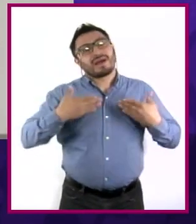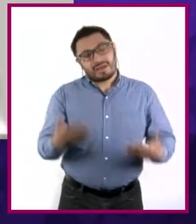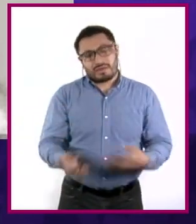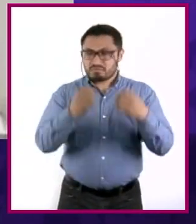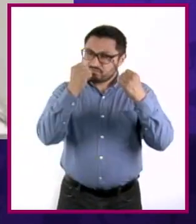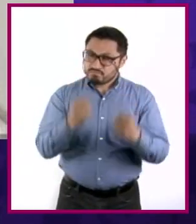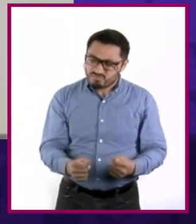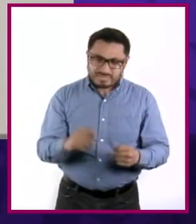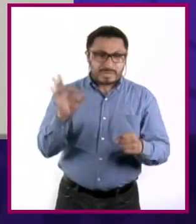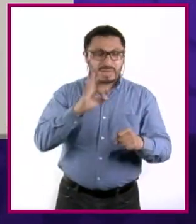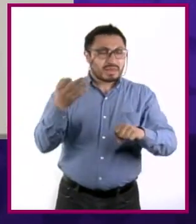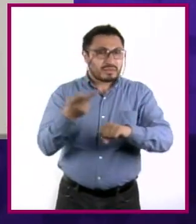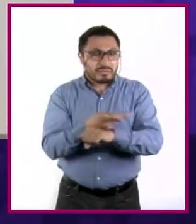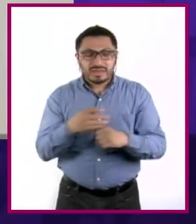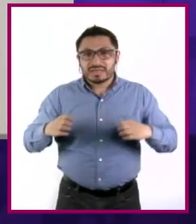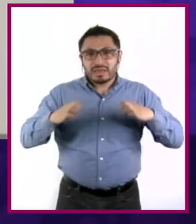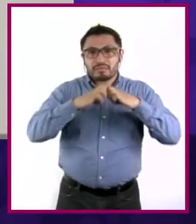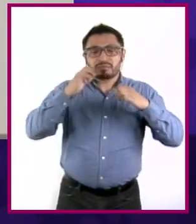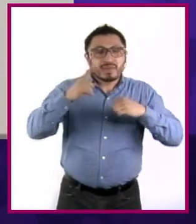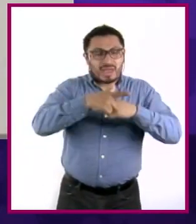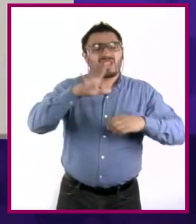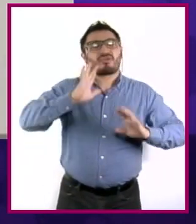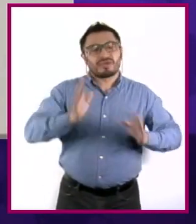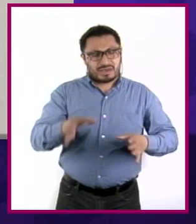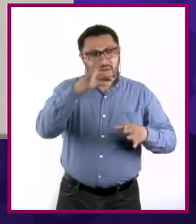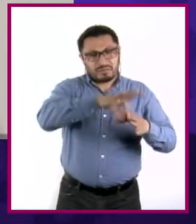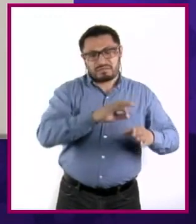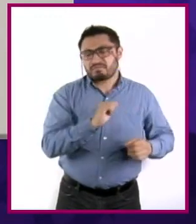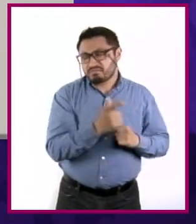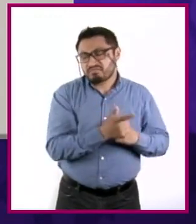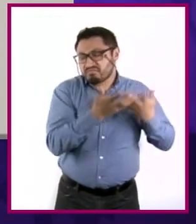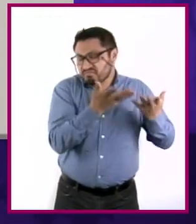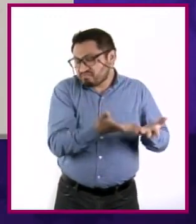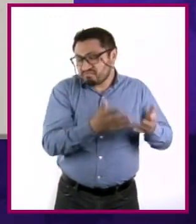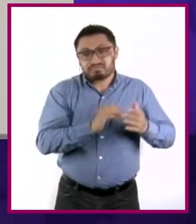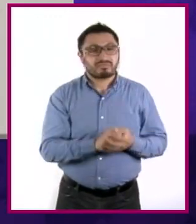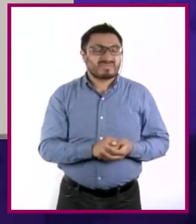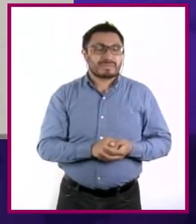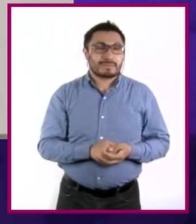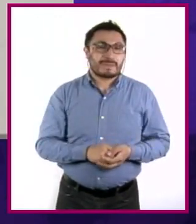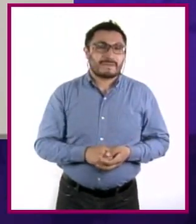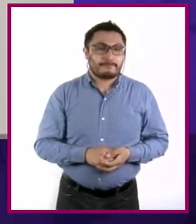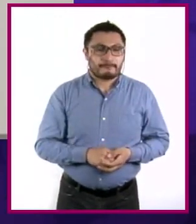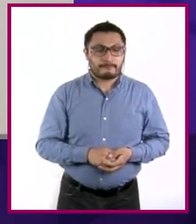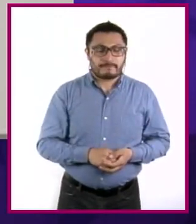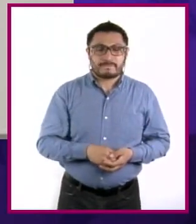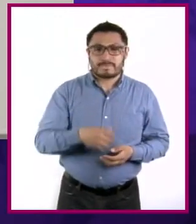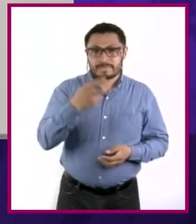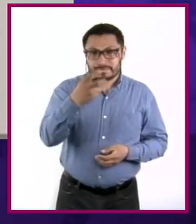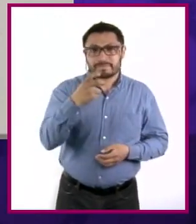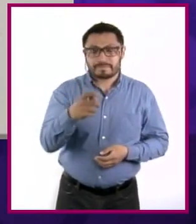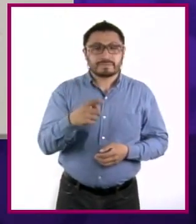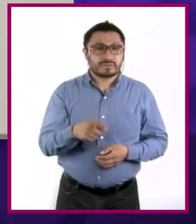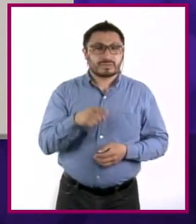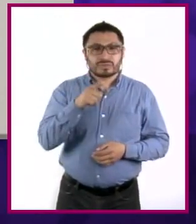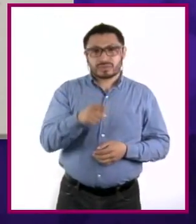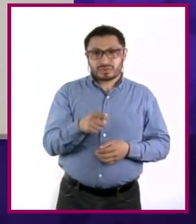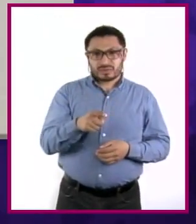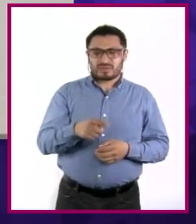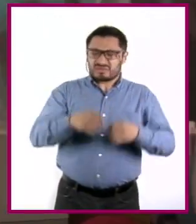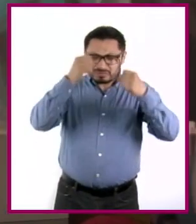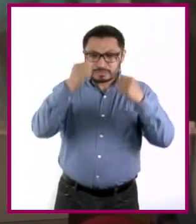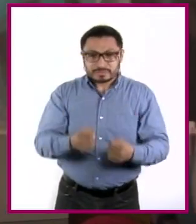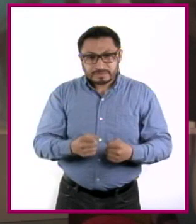pasa algo ya tengo con qué afianzar o con qué vivir unos mesesitos y eso nos va a dar muchísima